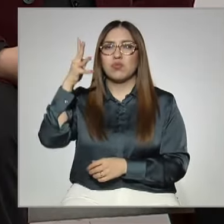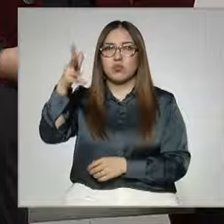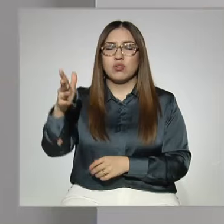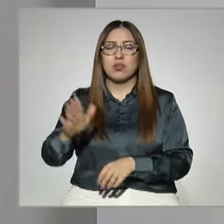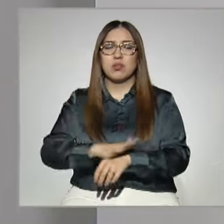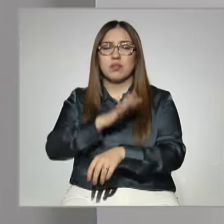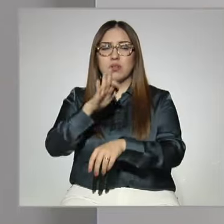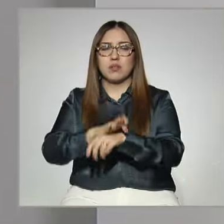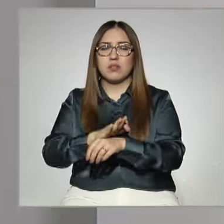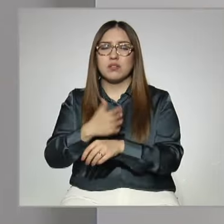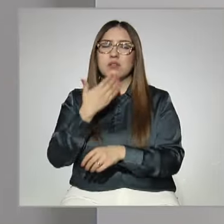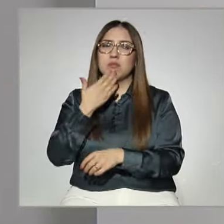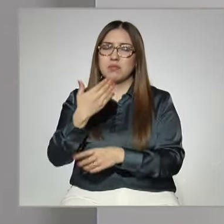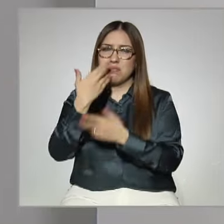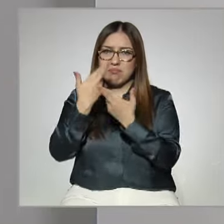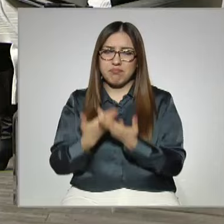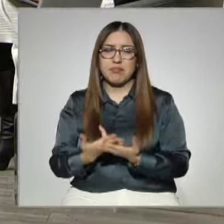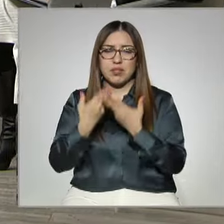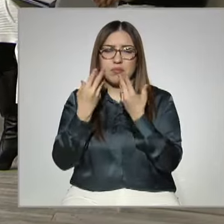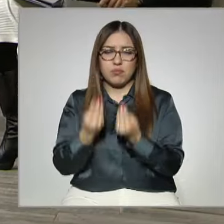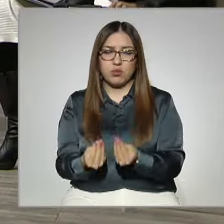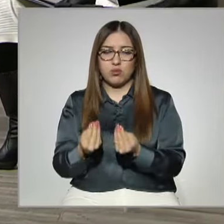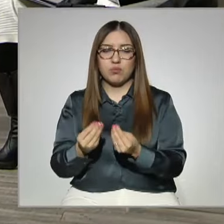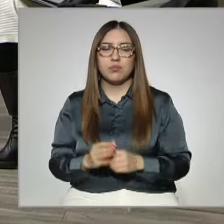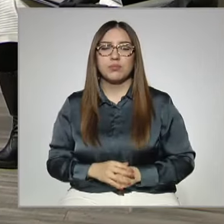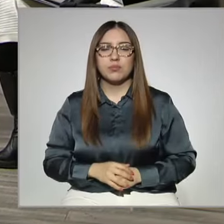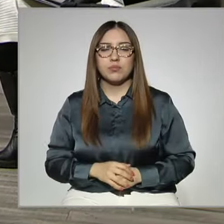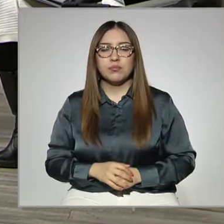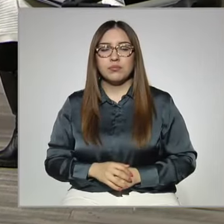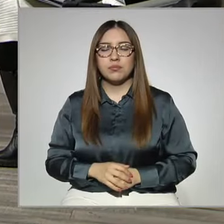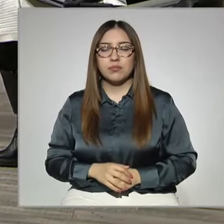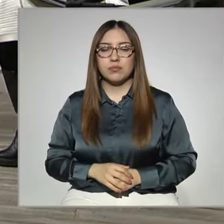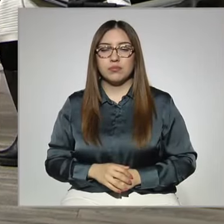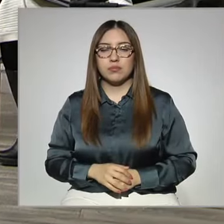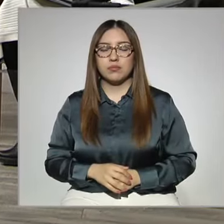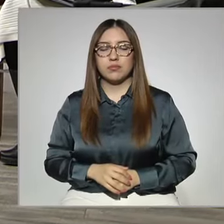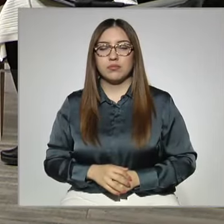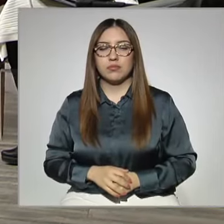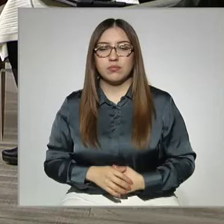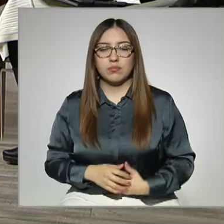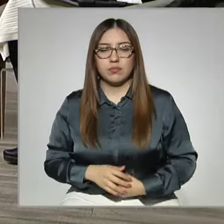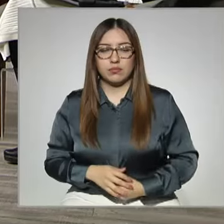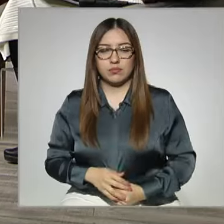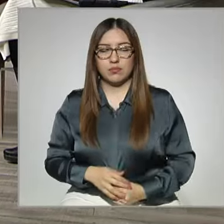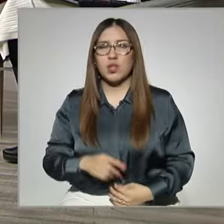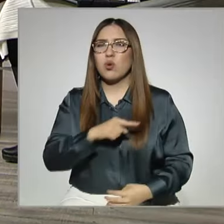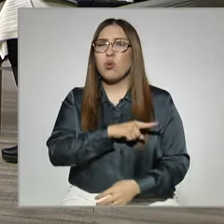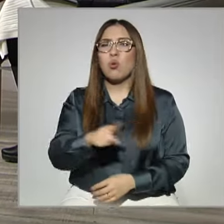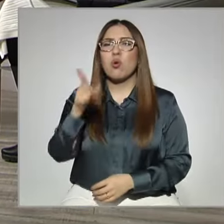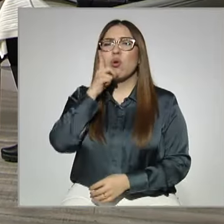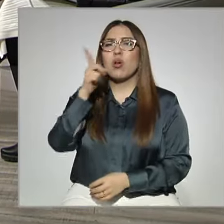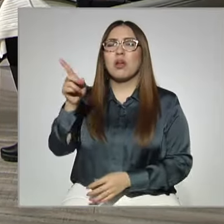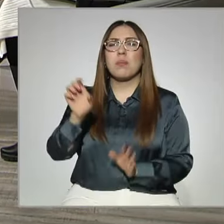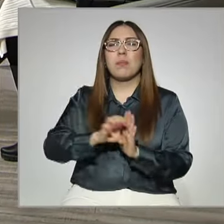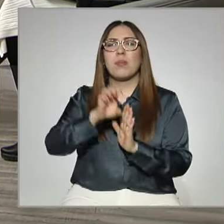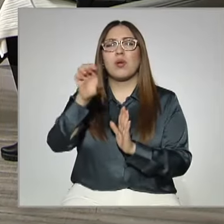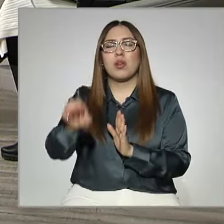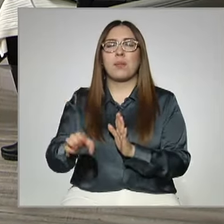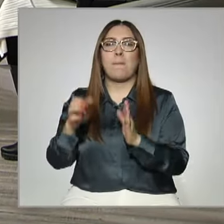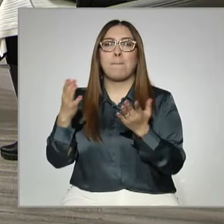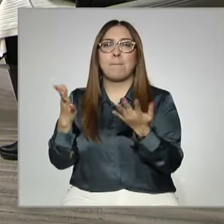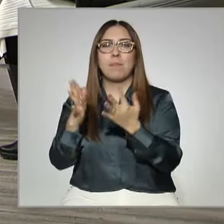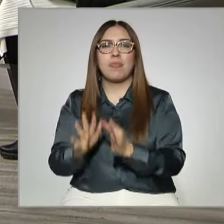incalculables, Lupita. ¿Qué les podríamos decir, por ejemplo, acerca de la importancia que tiene,